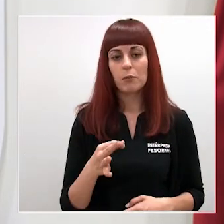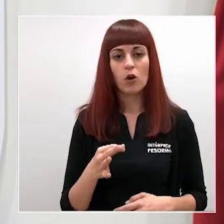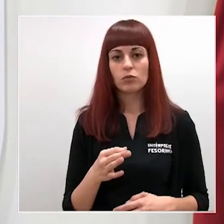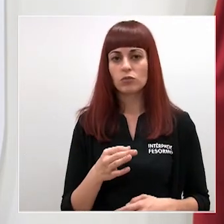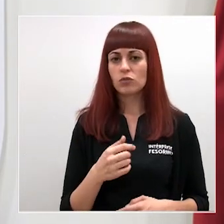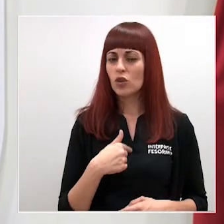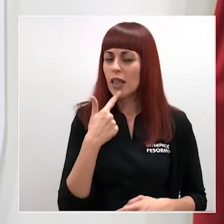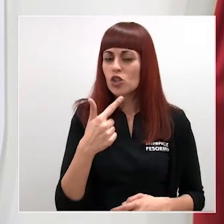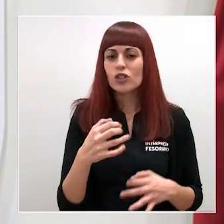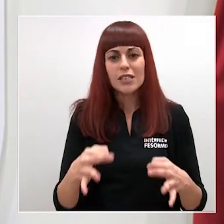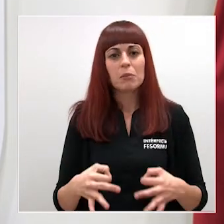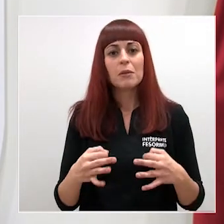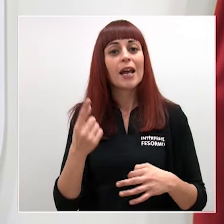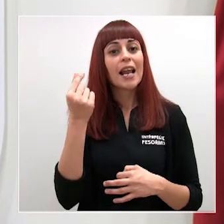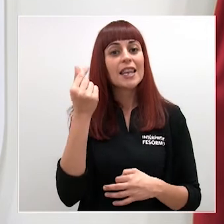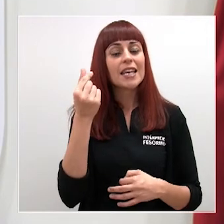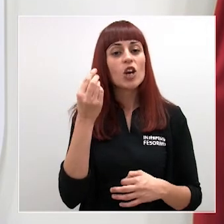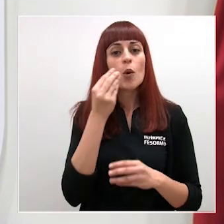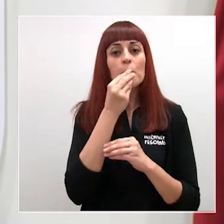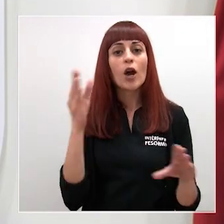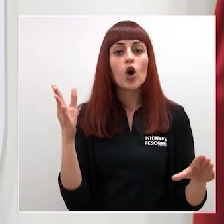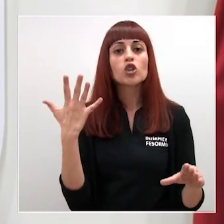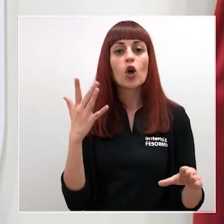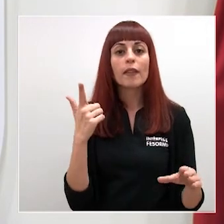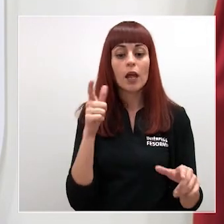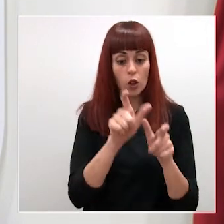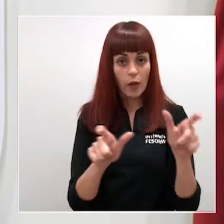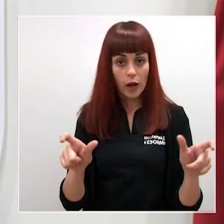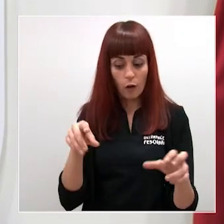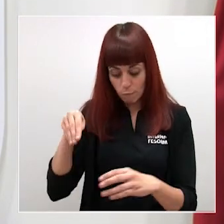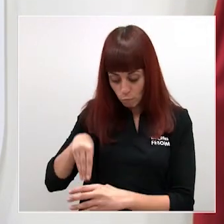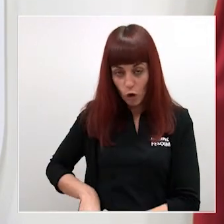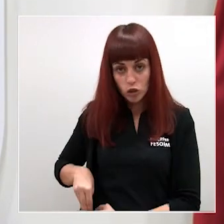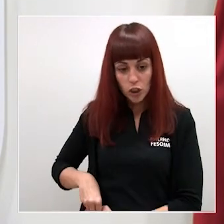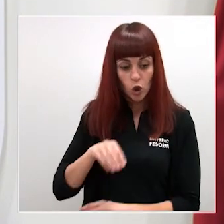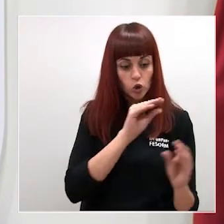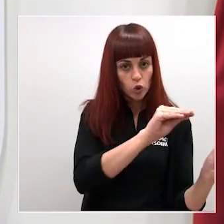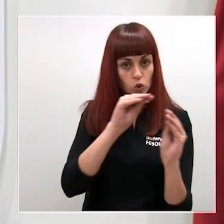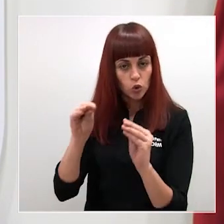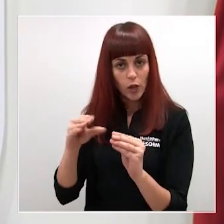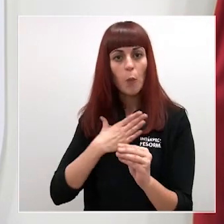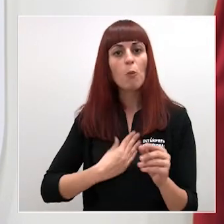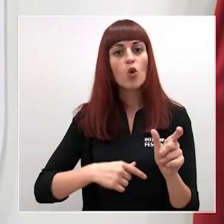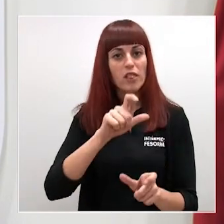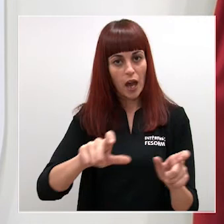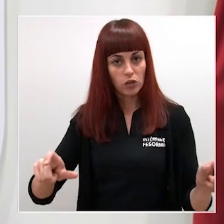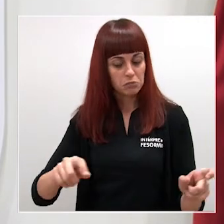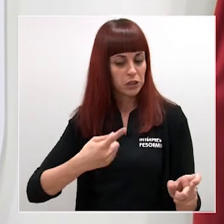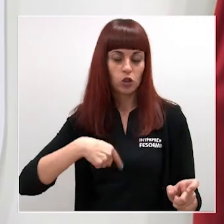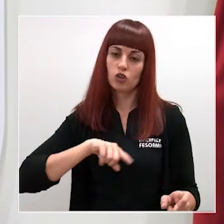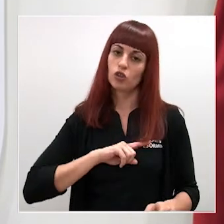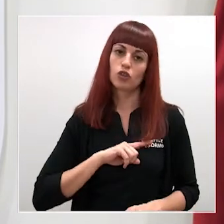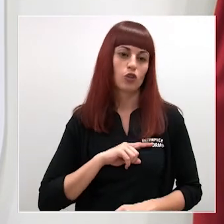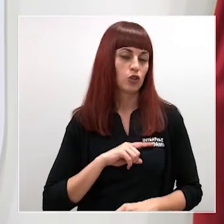hemos dicho que el dinero donde mejor está es en los bolsillos de los ciudadanos en este caso de los murcianos y nosotros no vamos